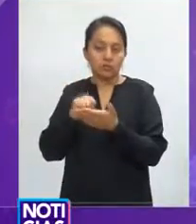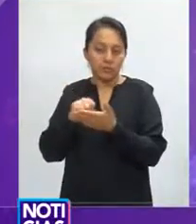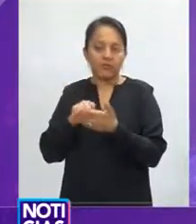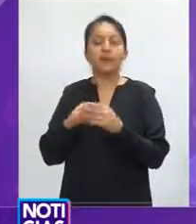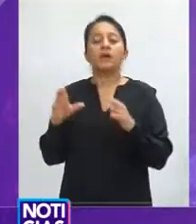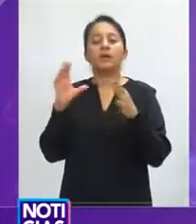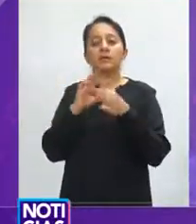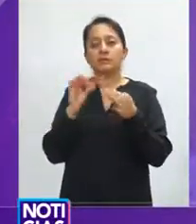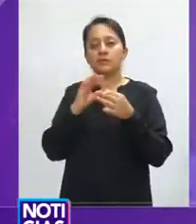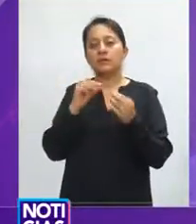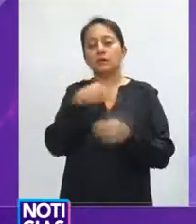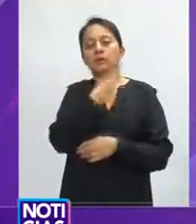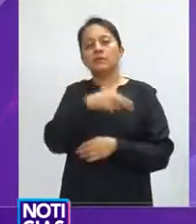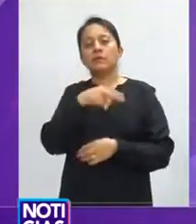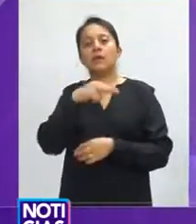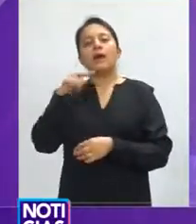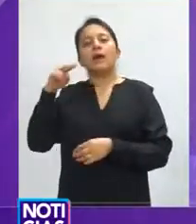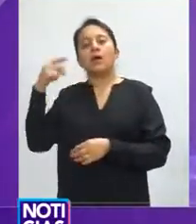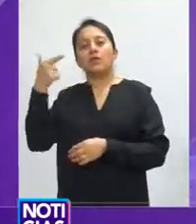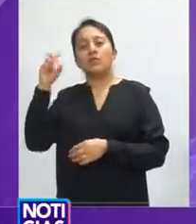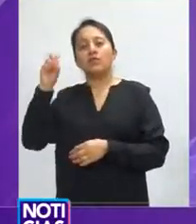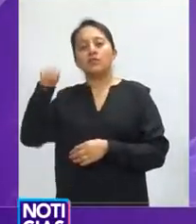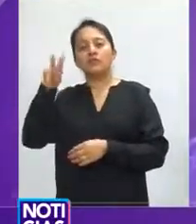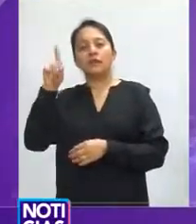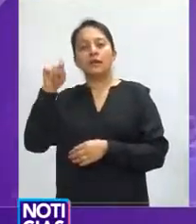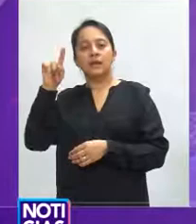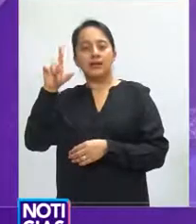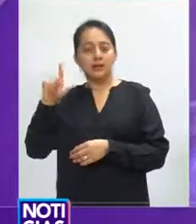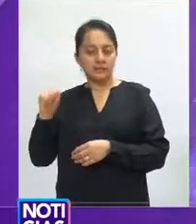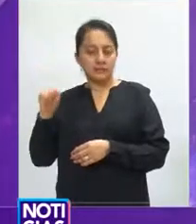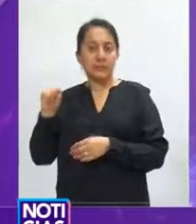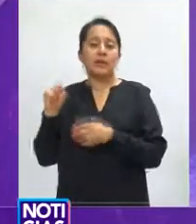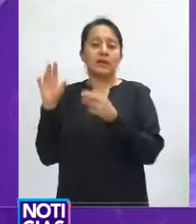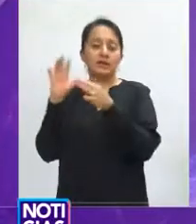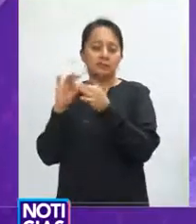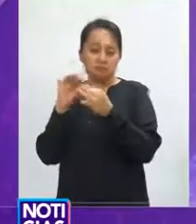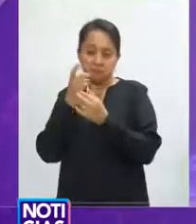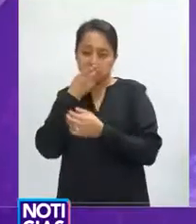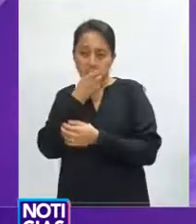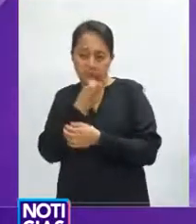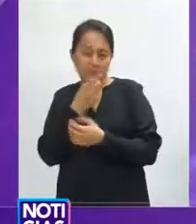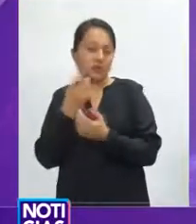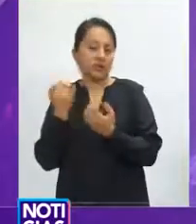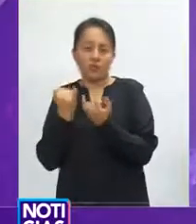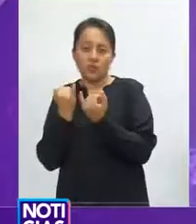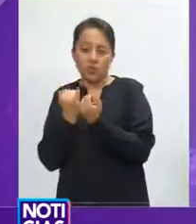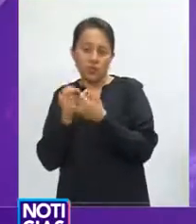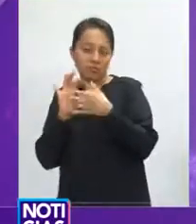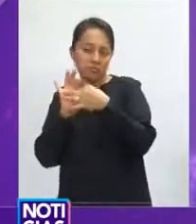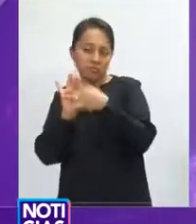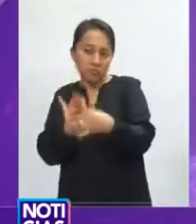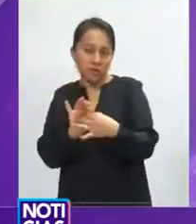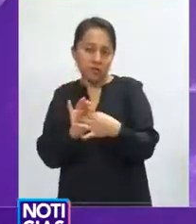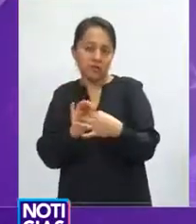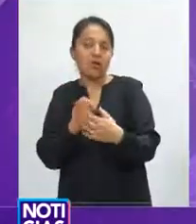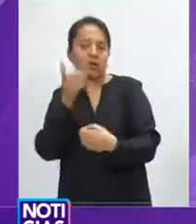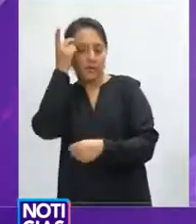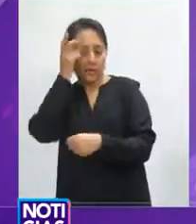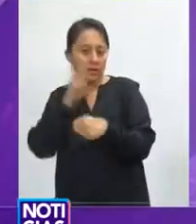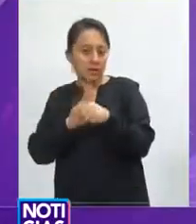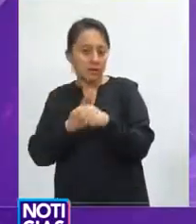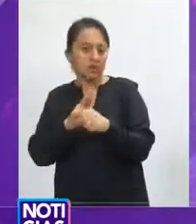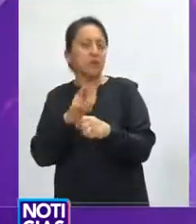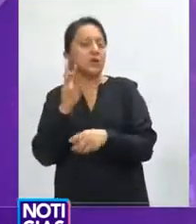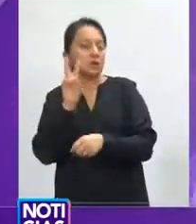municipio de Querétaro, Alejandro González Valle, indicó que a raíz de esta acción que se ha hecho en conjunto con la dirección de inspección, se han aplicado